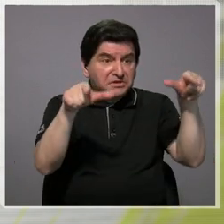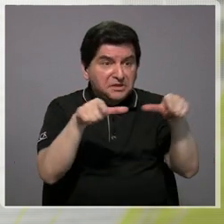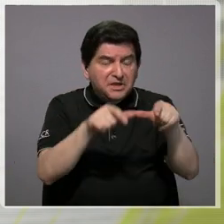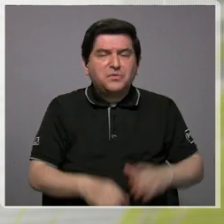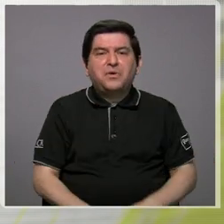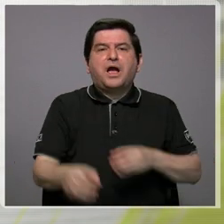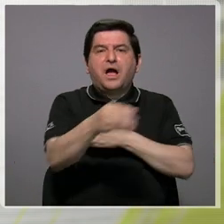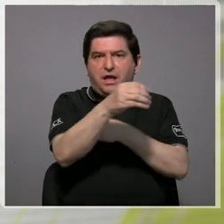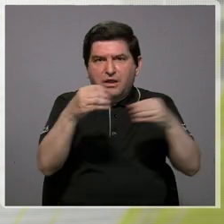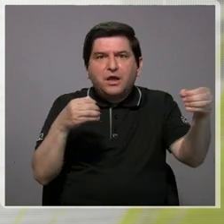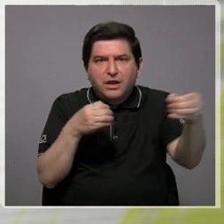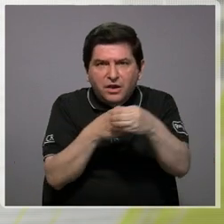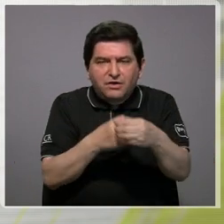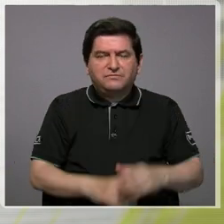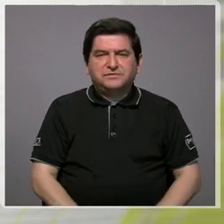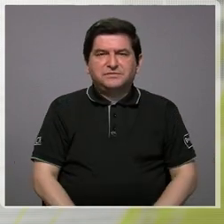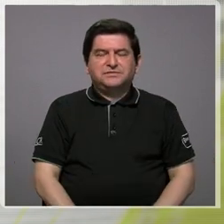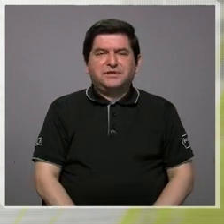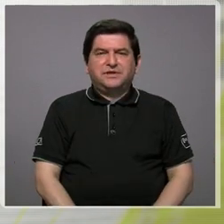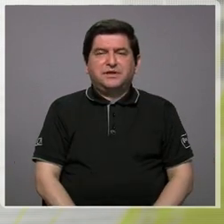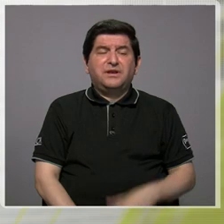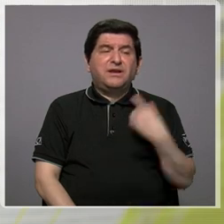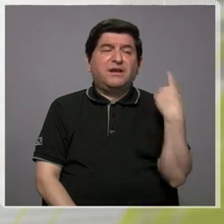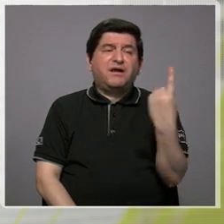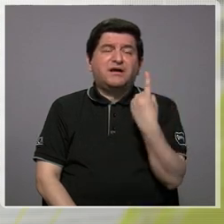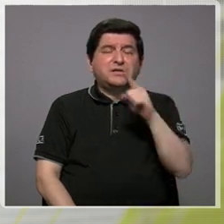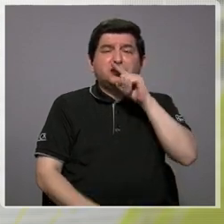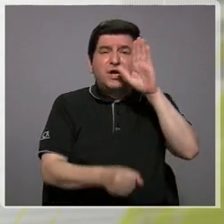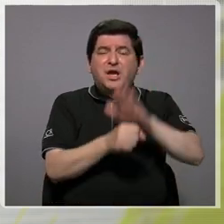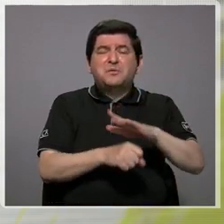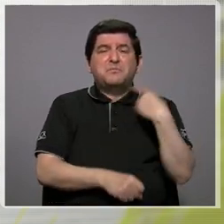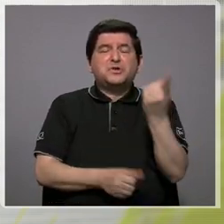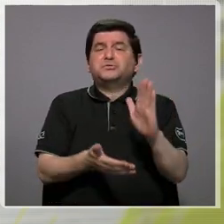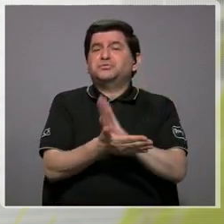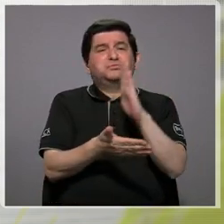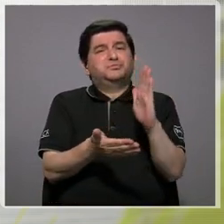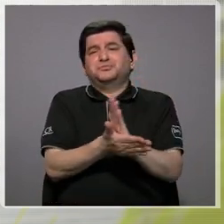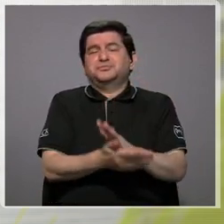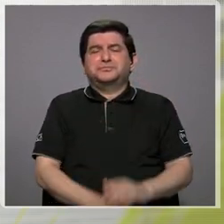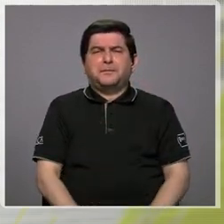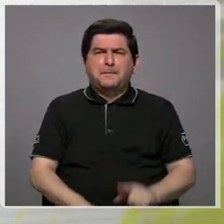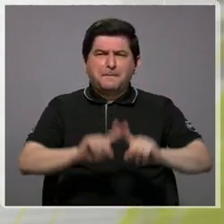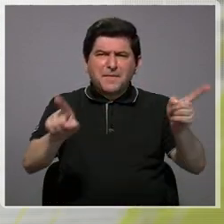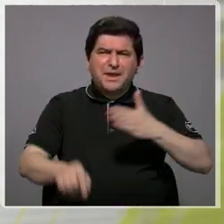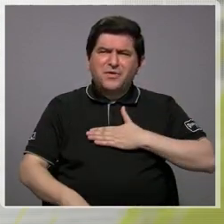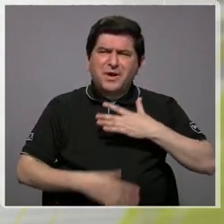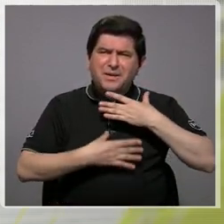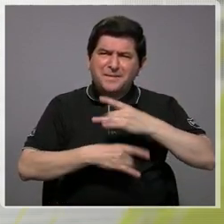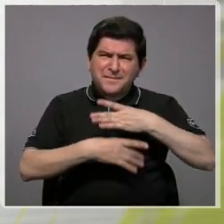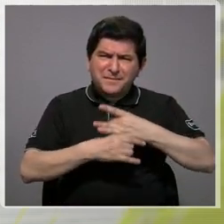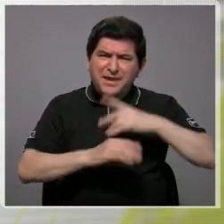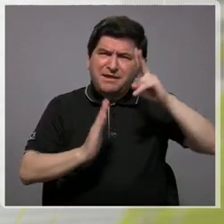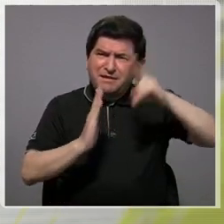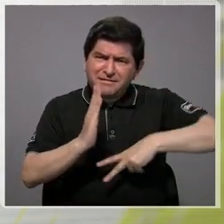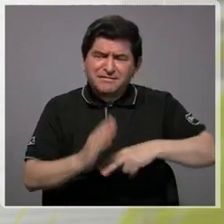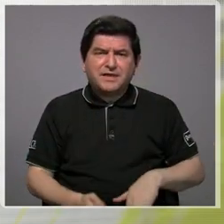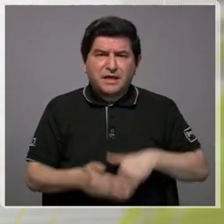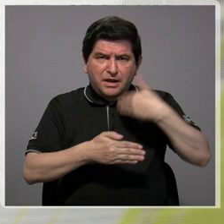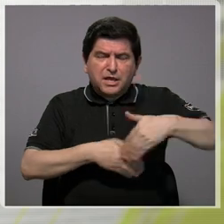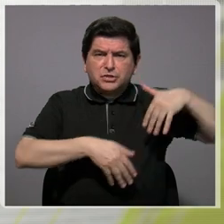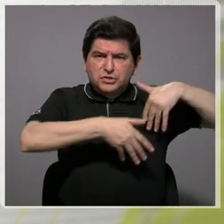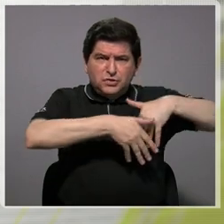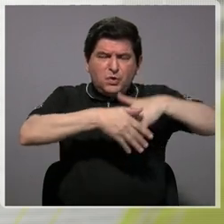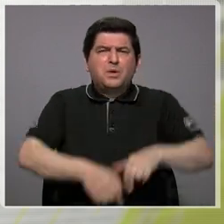en las oficinas de ellos, siempre con promesas que se queda en un documento. Pero me llamó la atención leer de que ustedes después de la